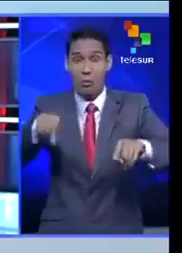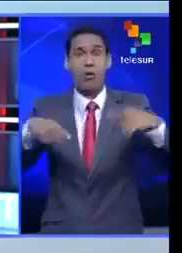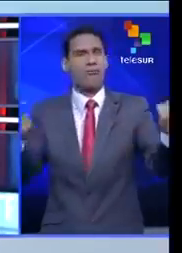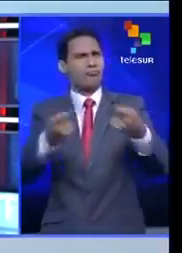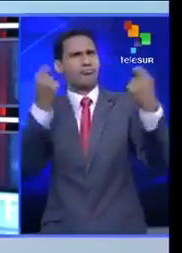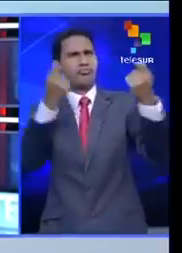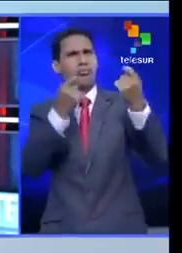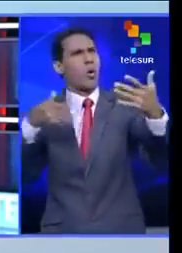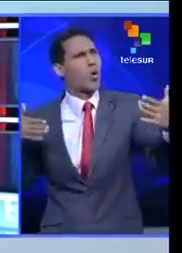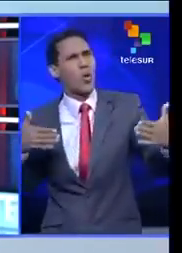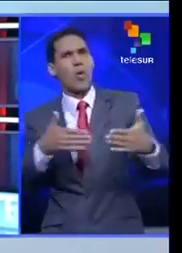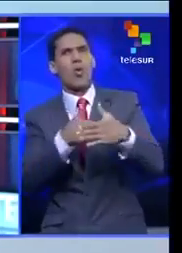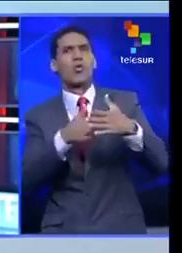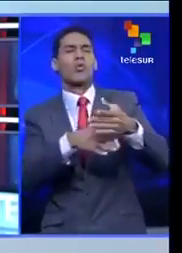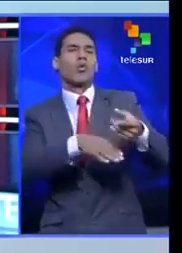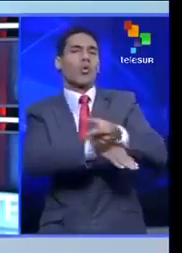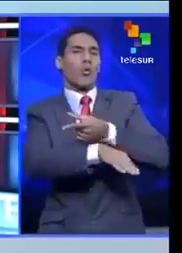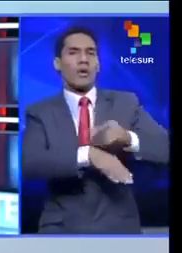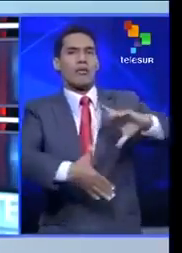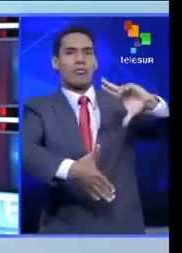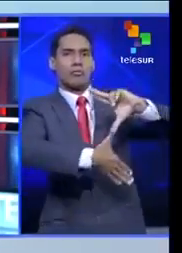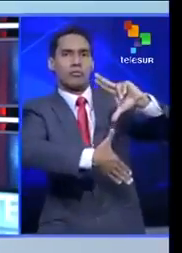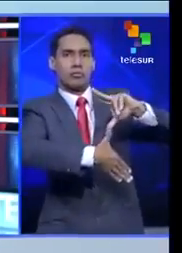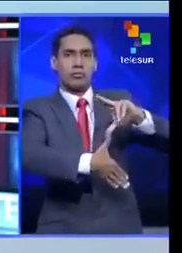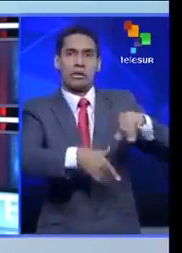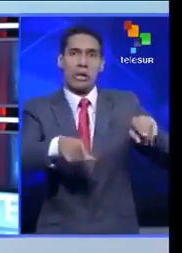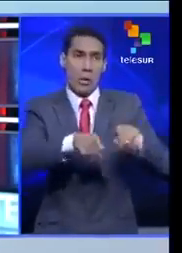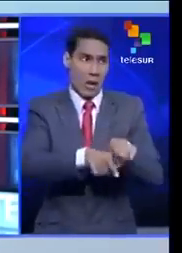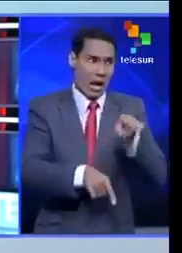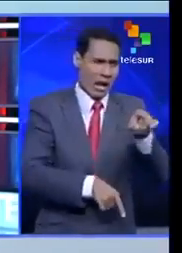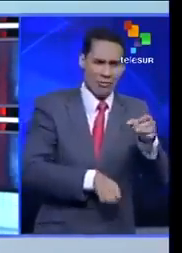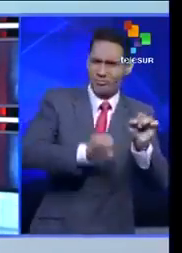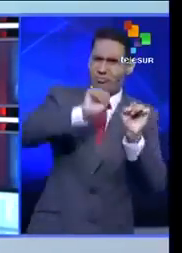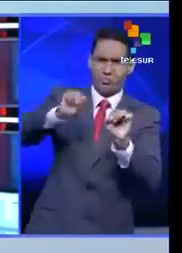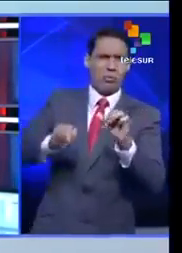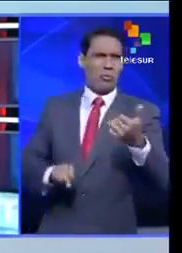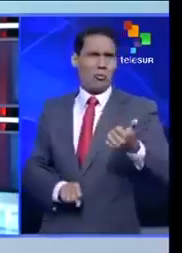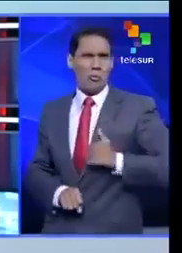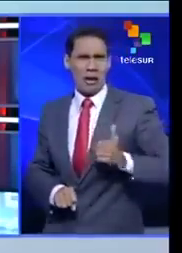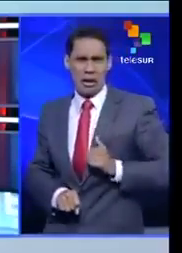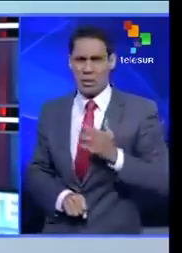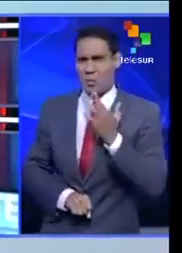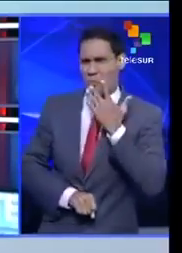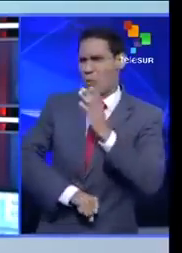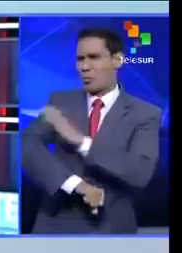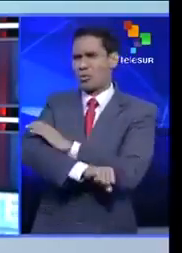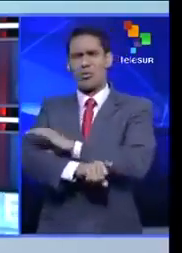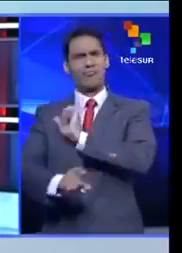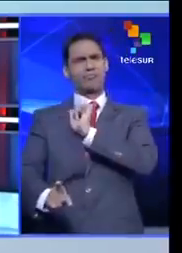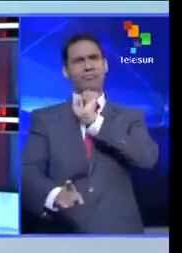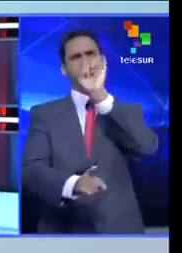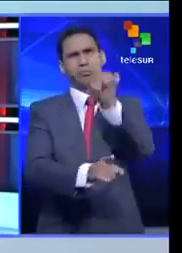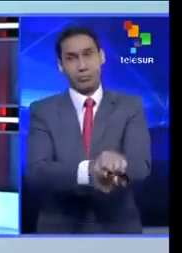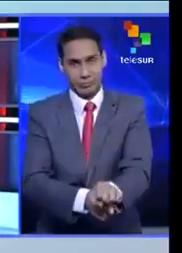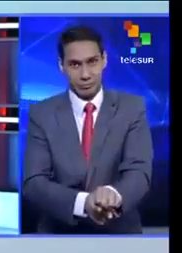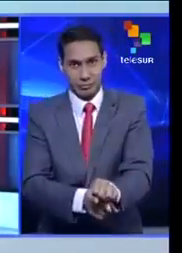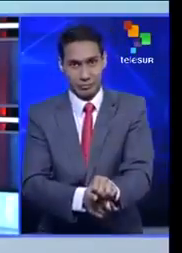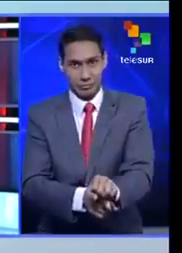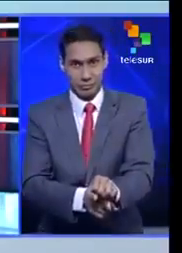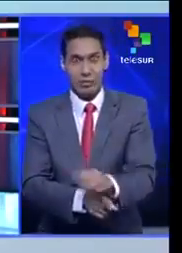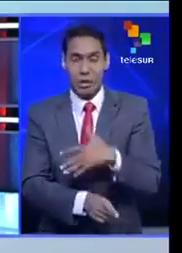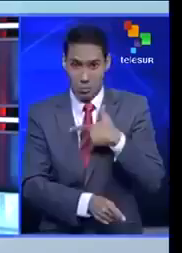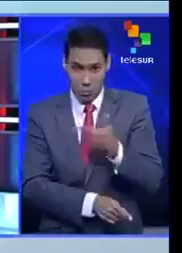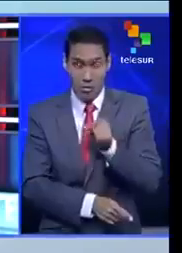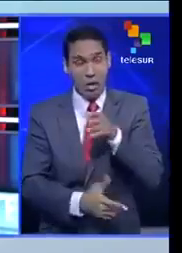de una campaña contra gobiernos progresistas de Sudamérica, al tiempo que rechazó cualquier intento de golpe de Estado suave o blando que